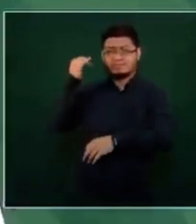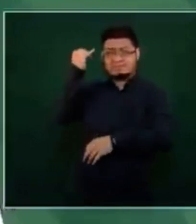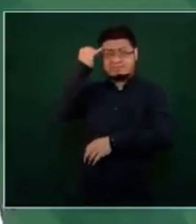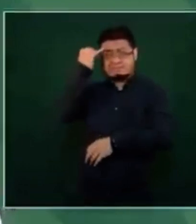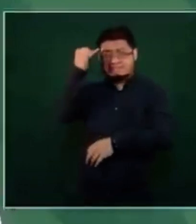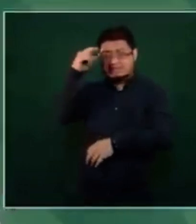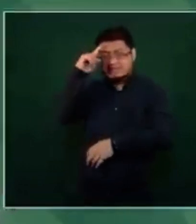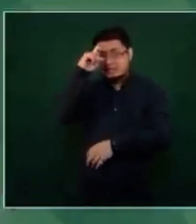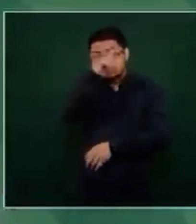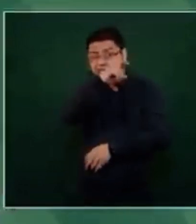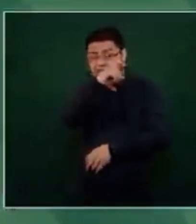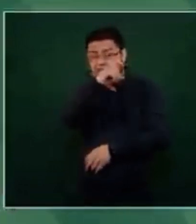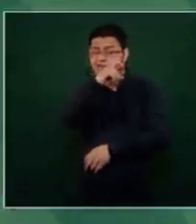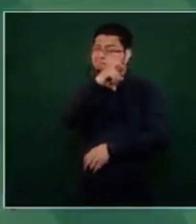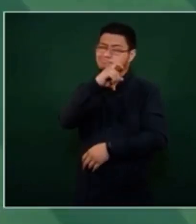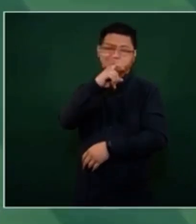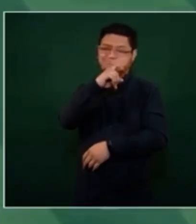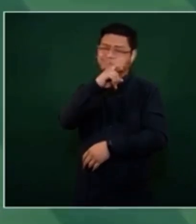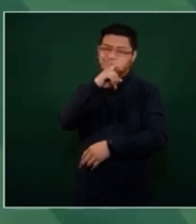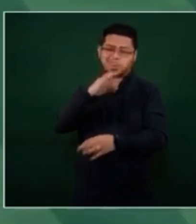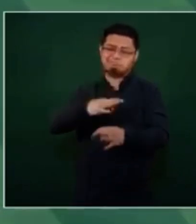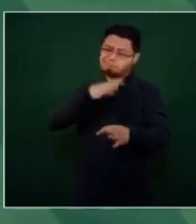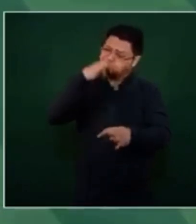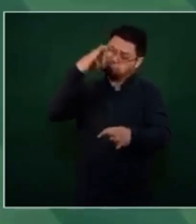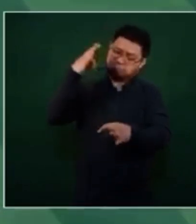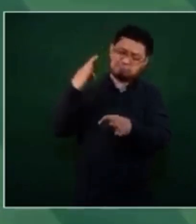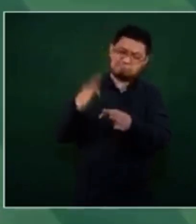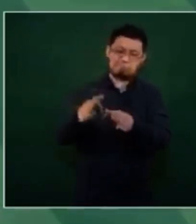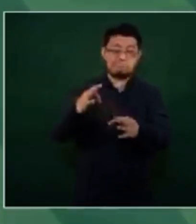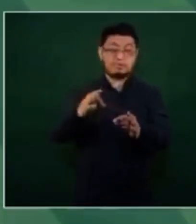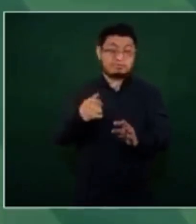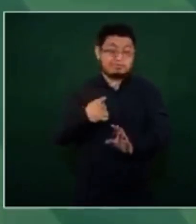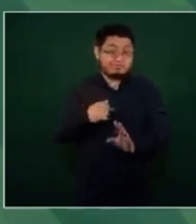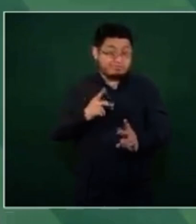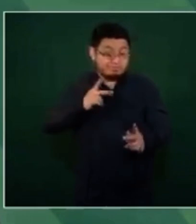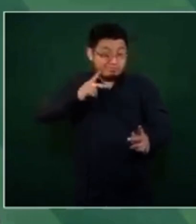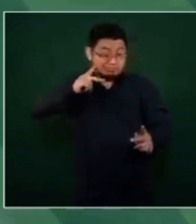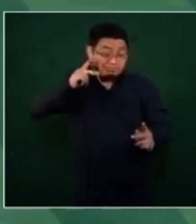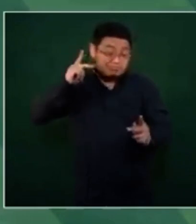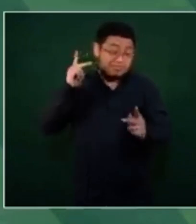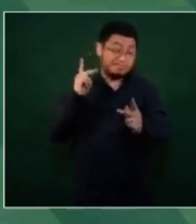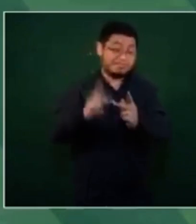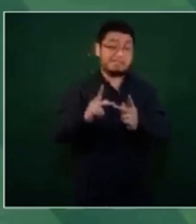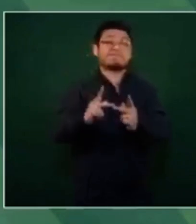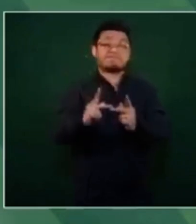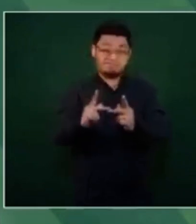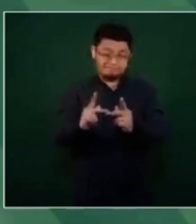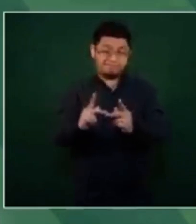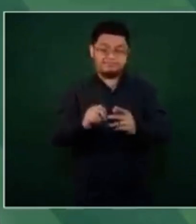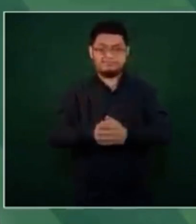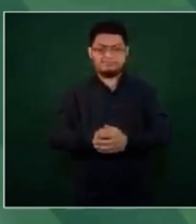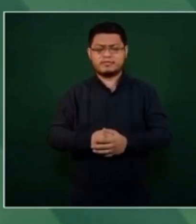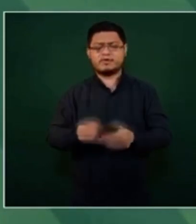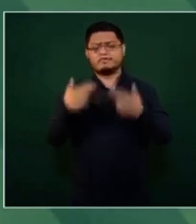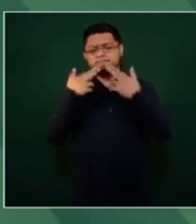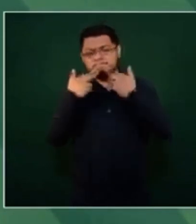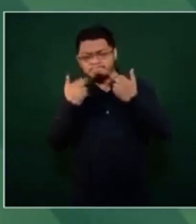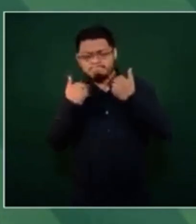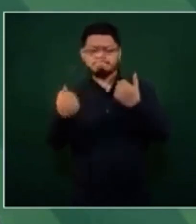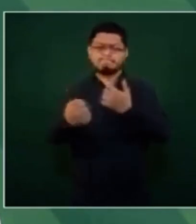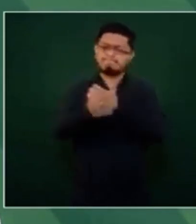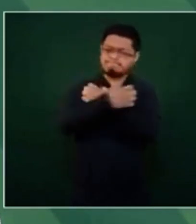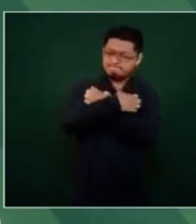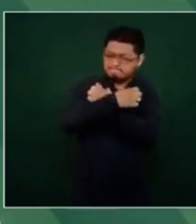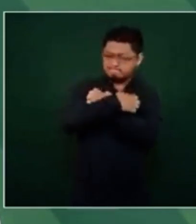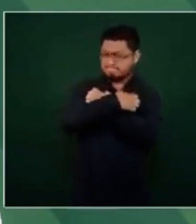y que se hizo en muy buen tiempo y con perfecta operación. La Secretaría de Hacienda, la Secretaría de Educación Pública,